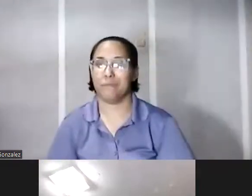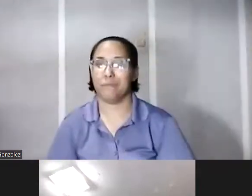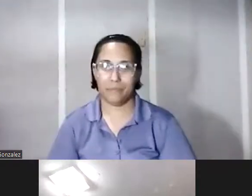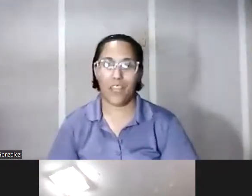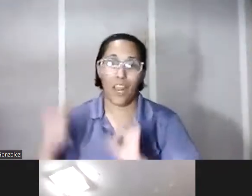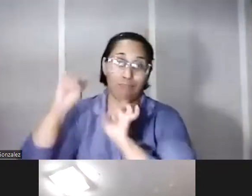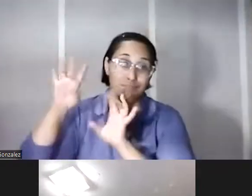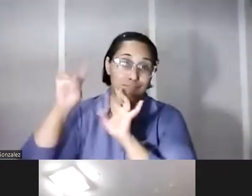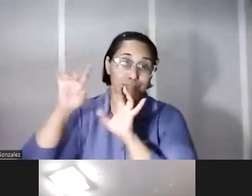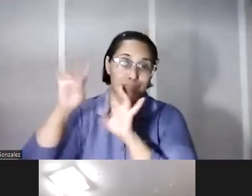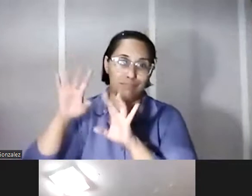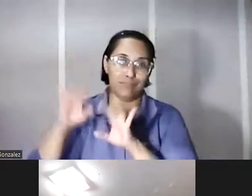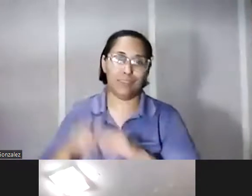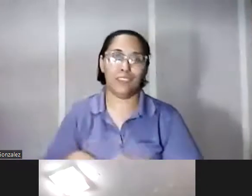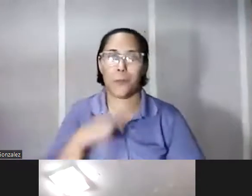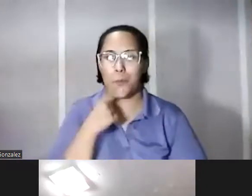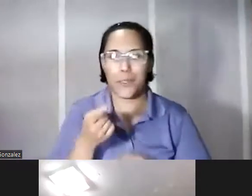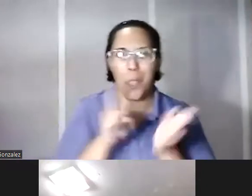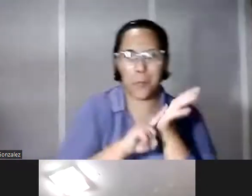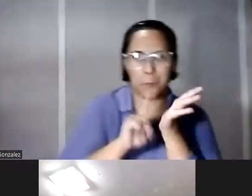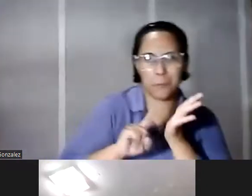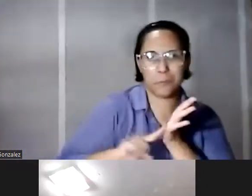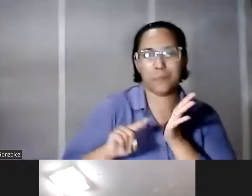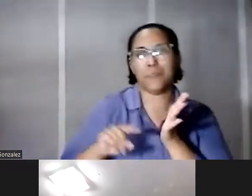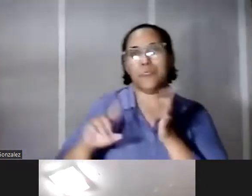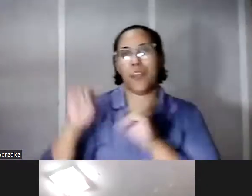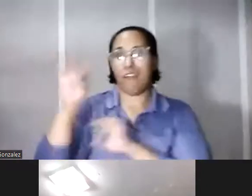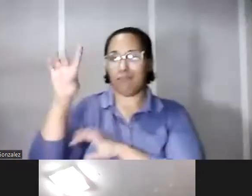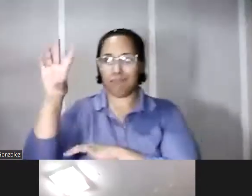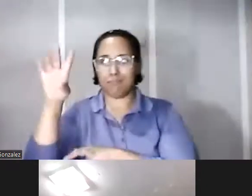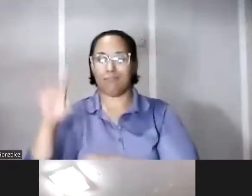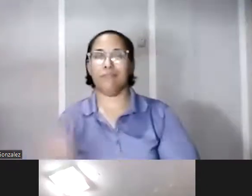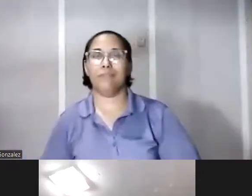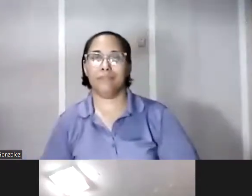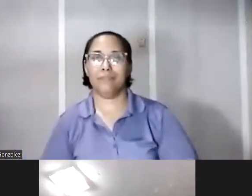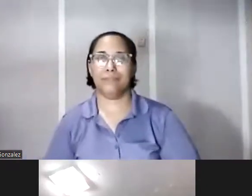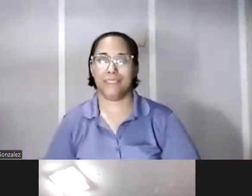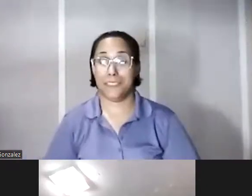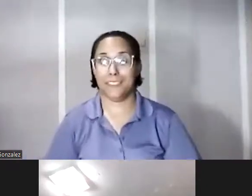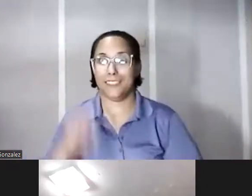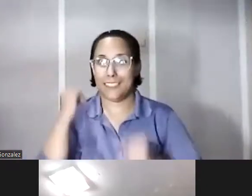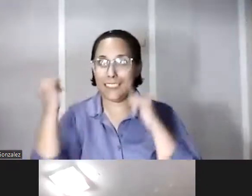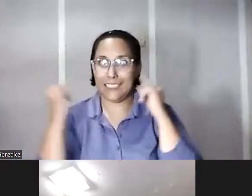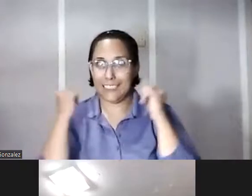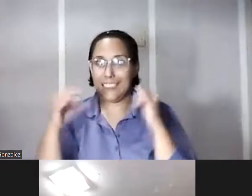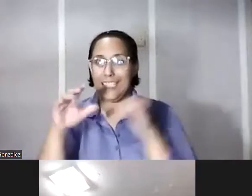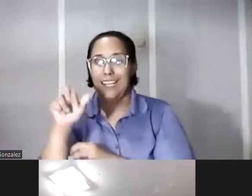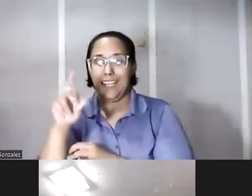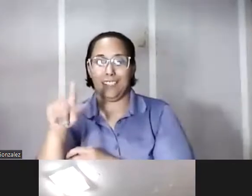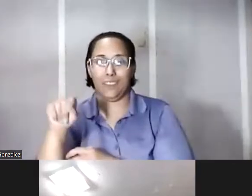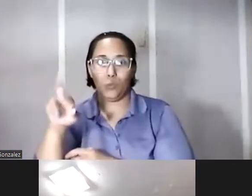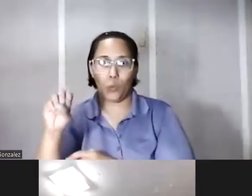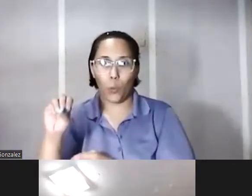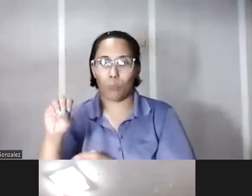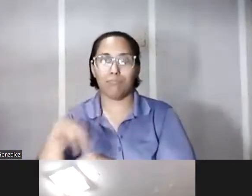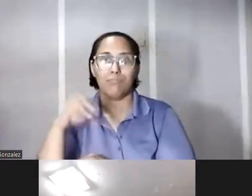baloncesto porque mencionaba lo del documental de New York and Basket pero imagínense Arturo Soto de Mayagüez el